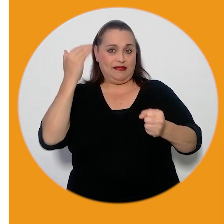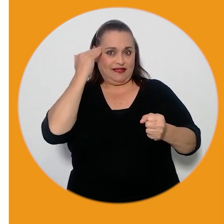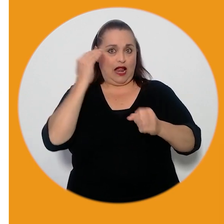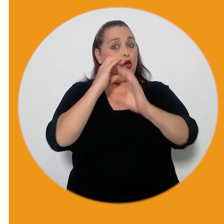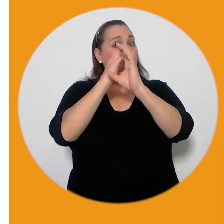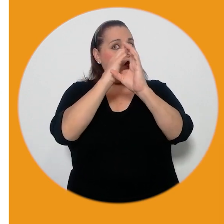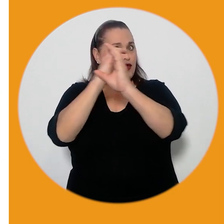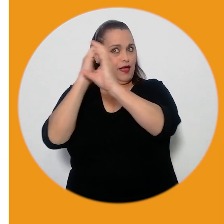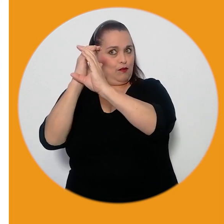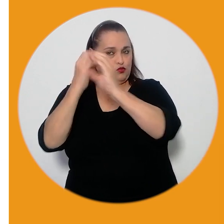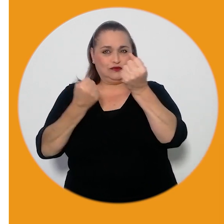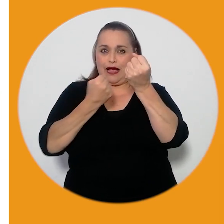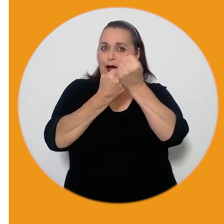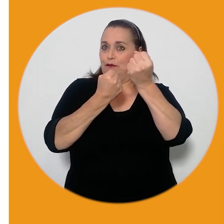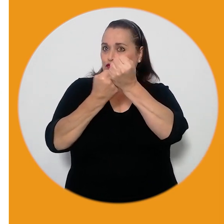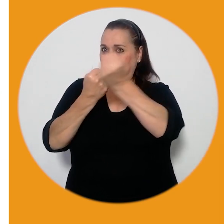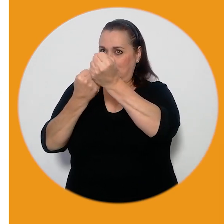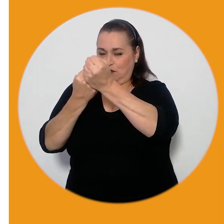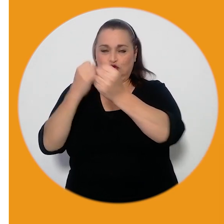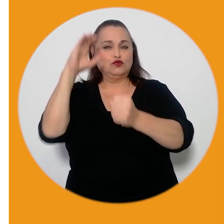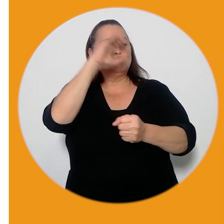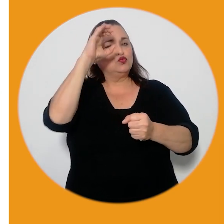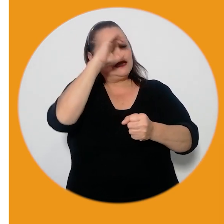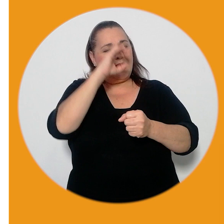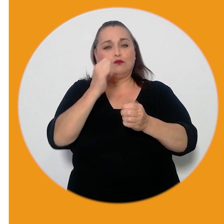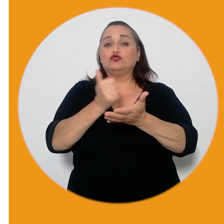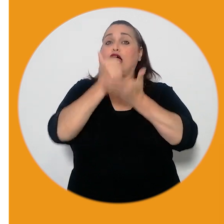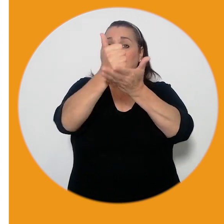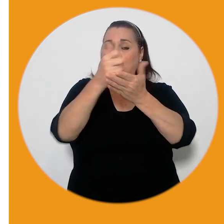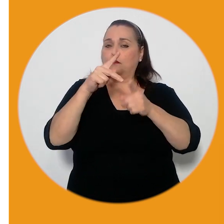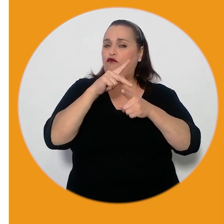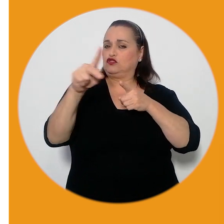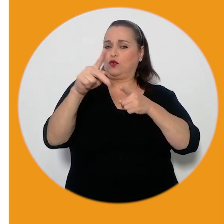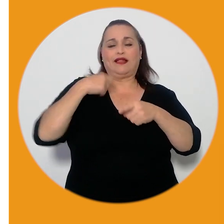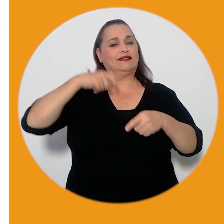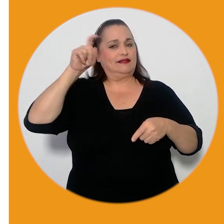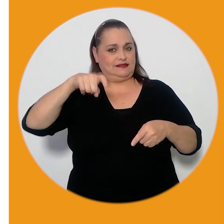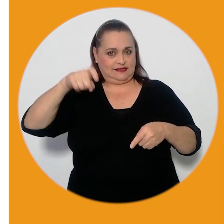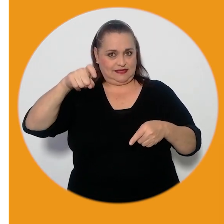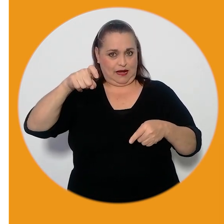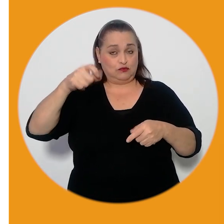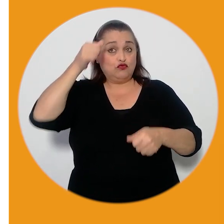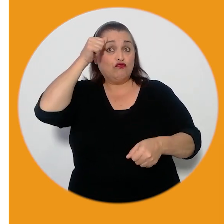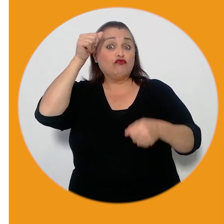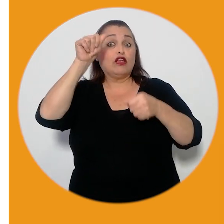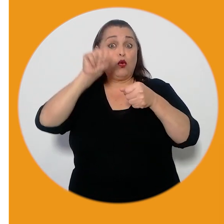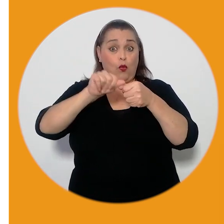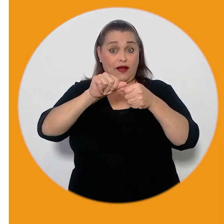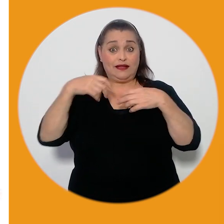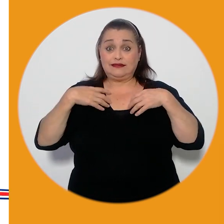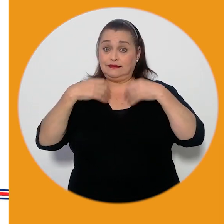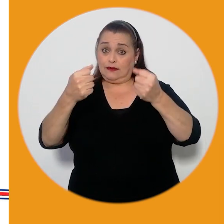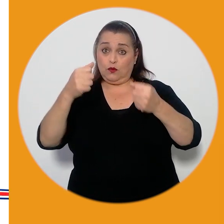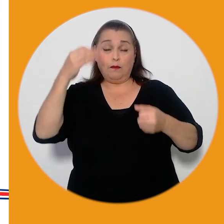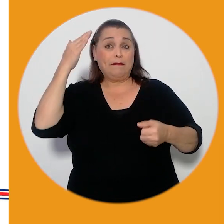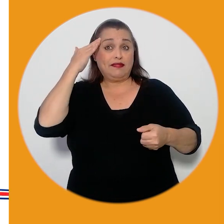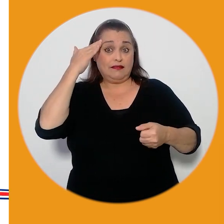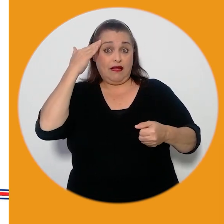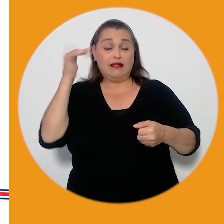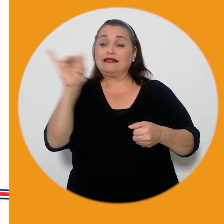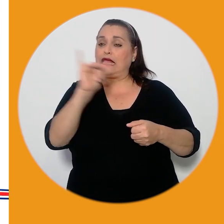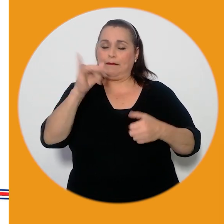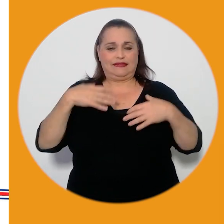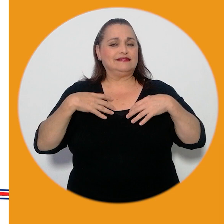cuidémonos apoyémonos y busquemos ayuda profesional cuando la necesitemos recuerda la salud mental